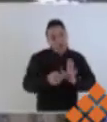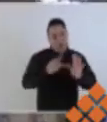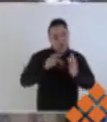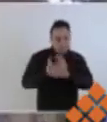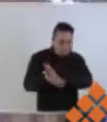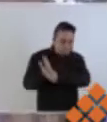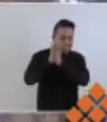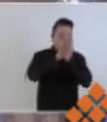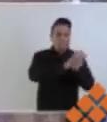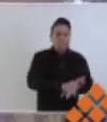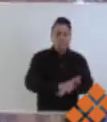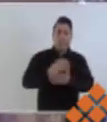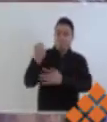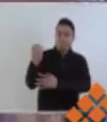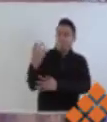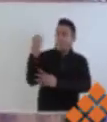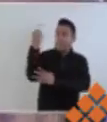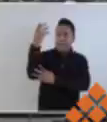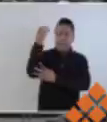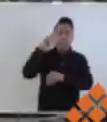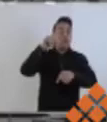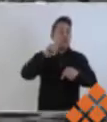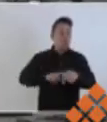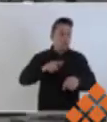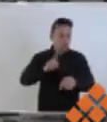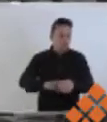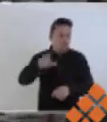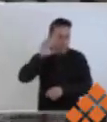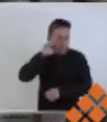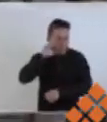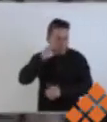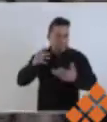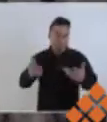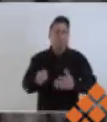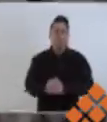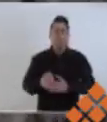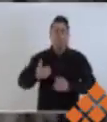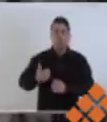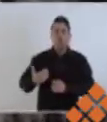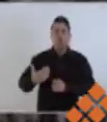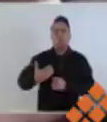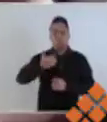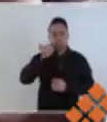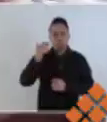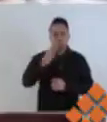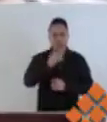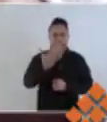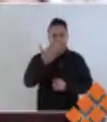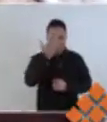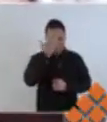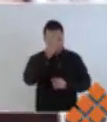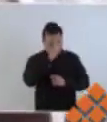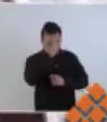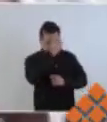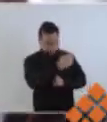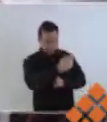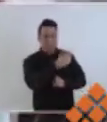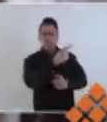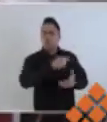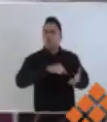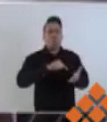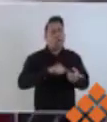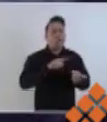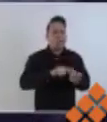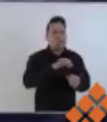semáforo naranja. Quiero reconocer a todas mis paisanas y paisanos del